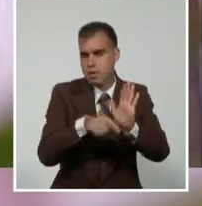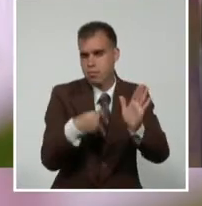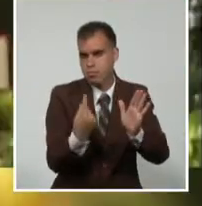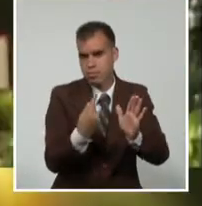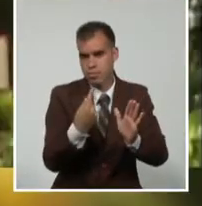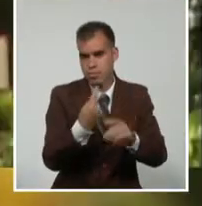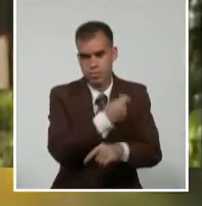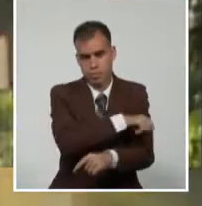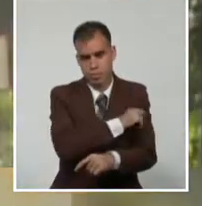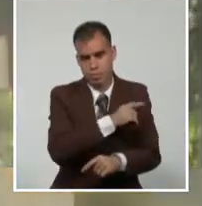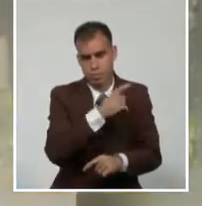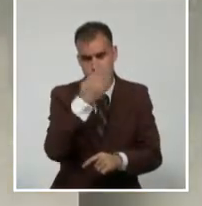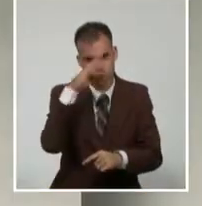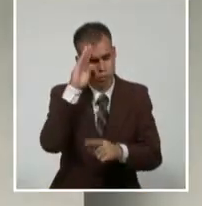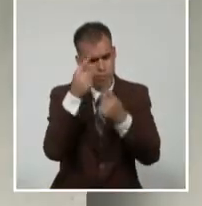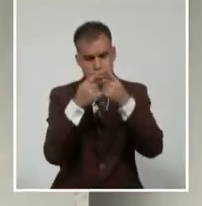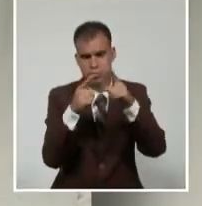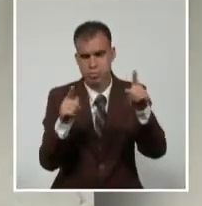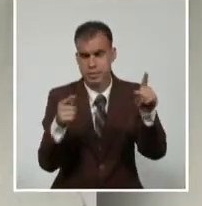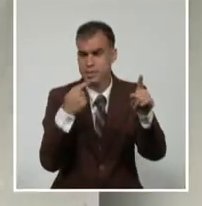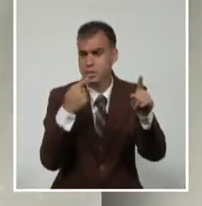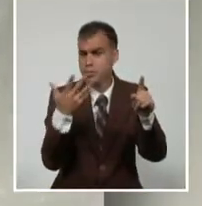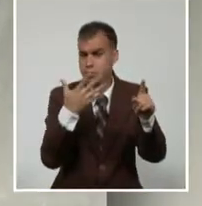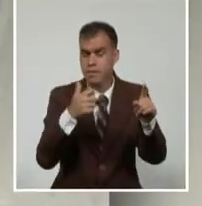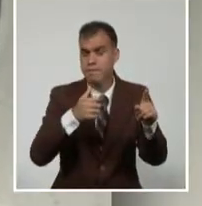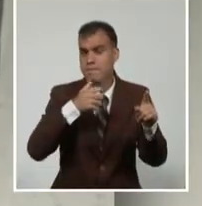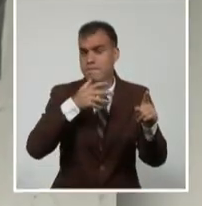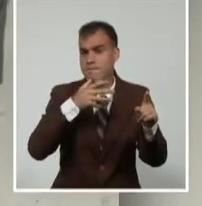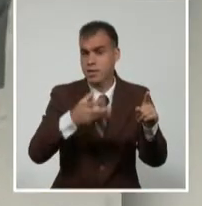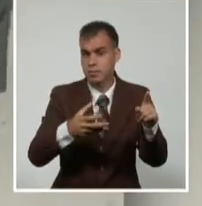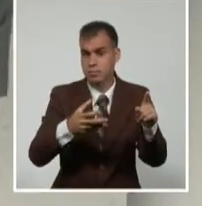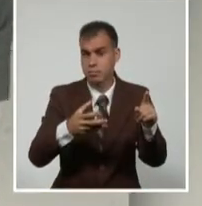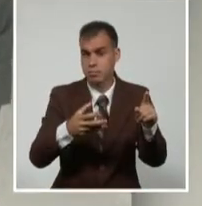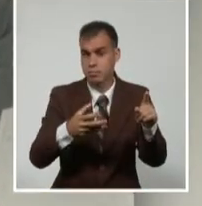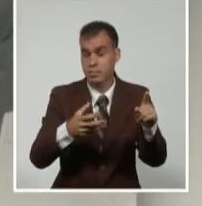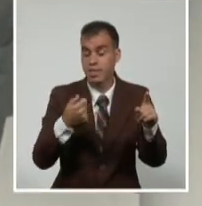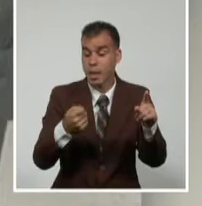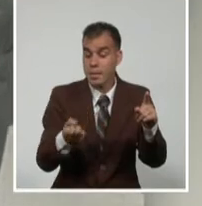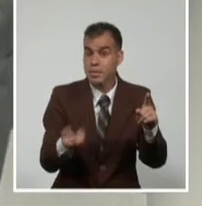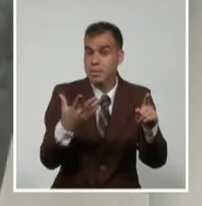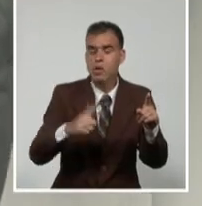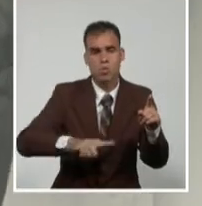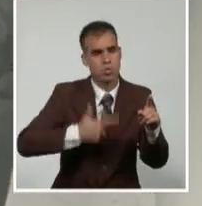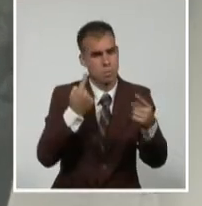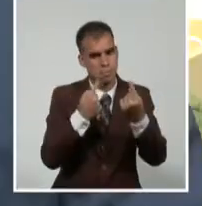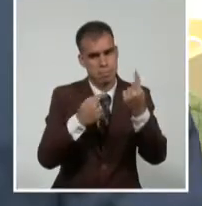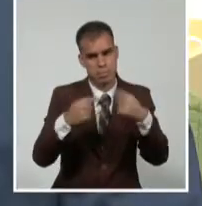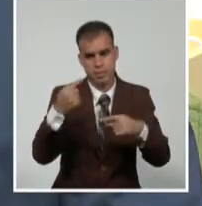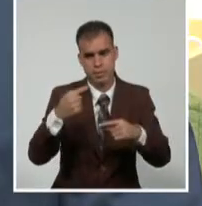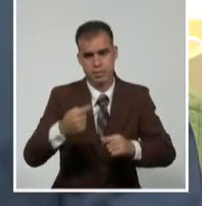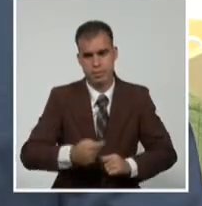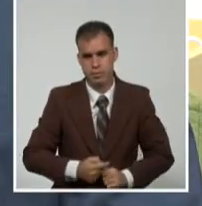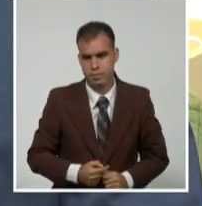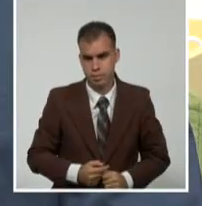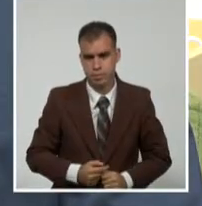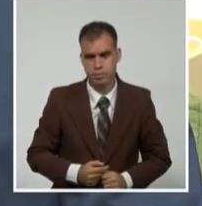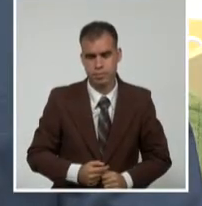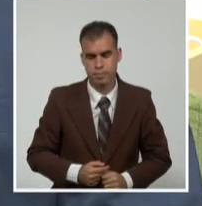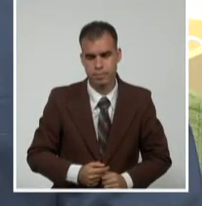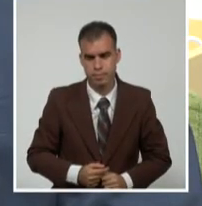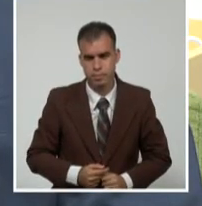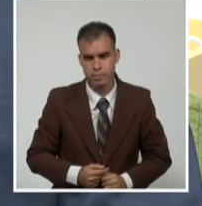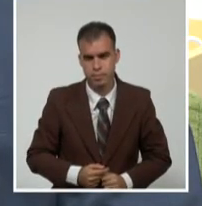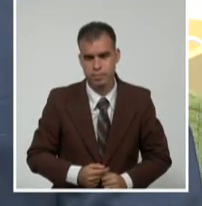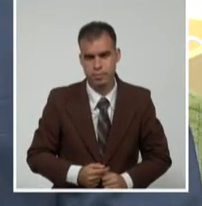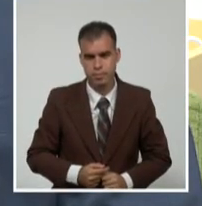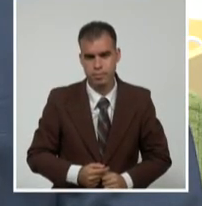nación toda. Lo dijo Fidel Castro, lo primero que hay que salvar es la cultura. La UNIAC surgió apenas